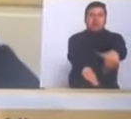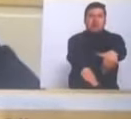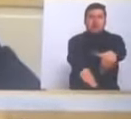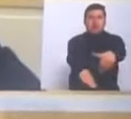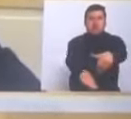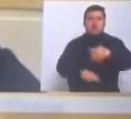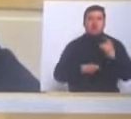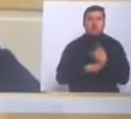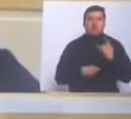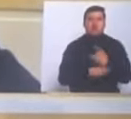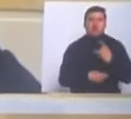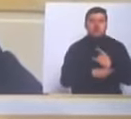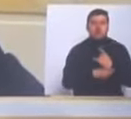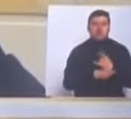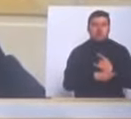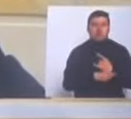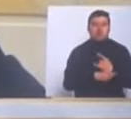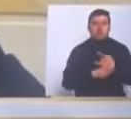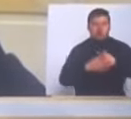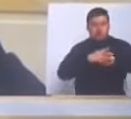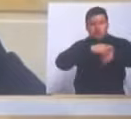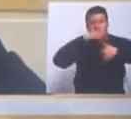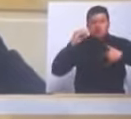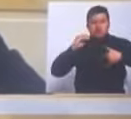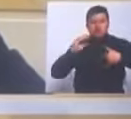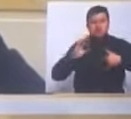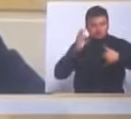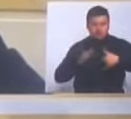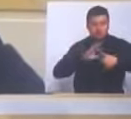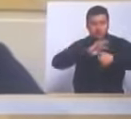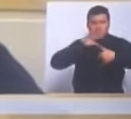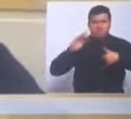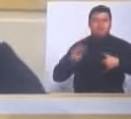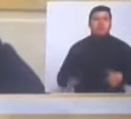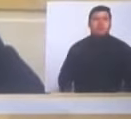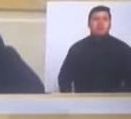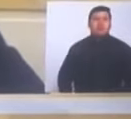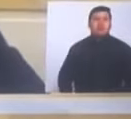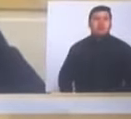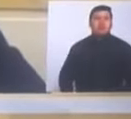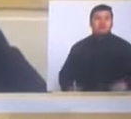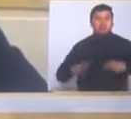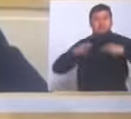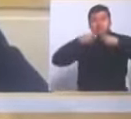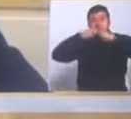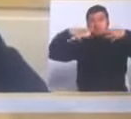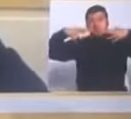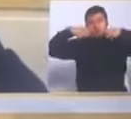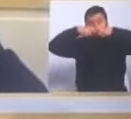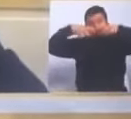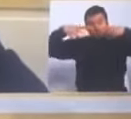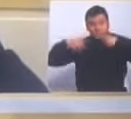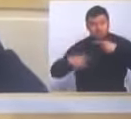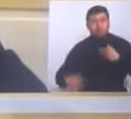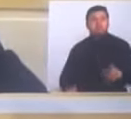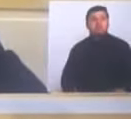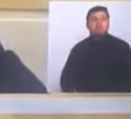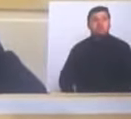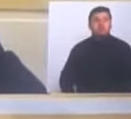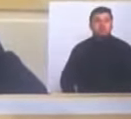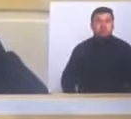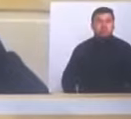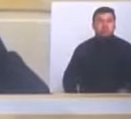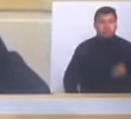usuarios en la costa caribe. Si Electricaribe llegara